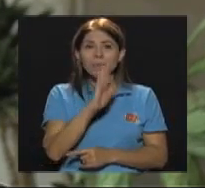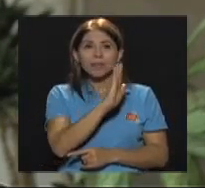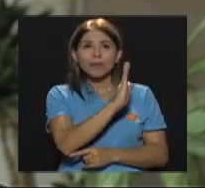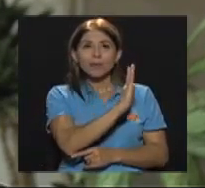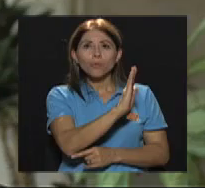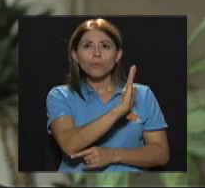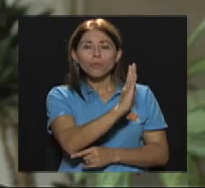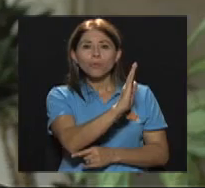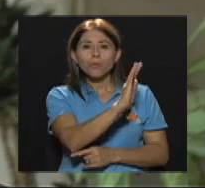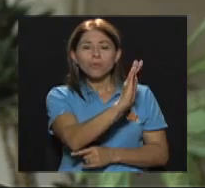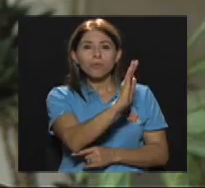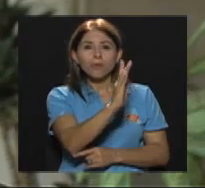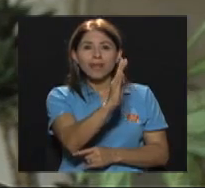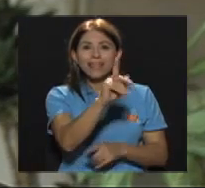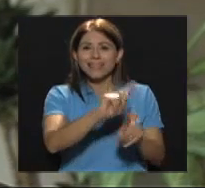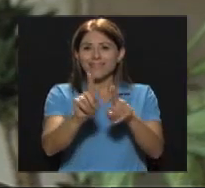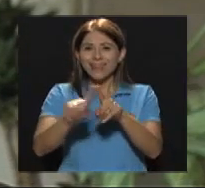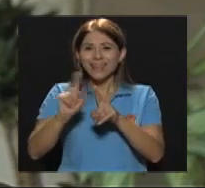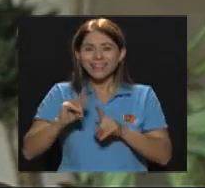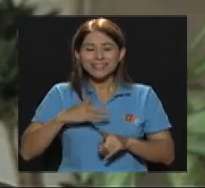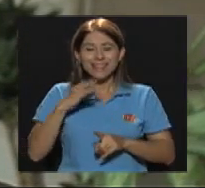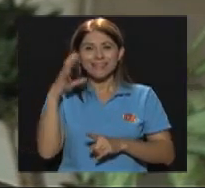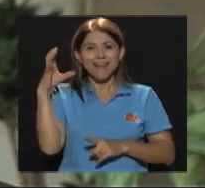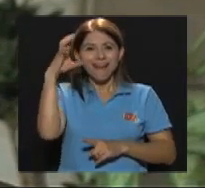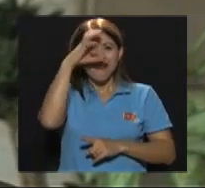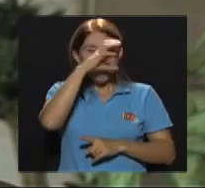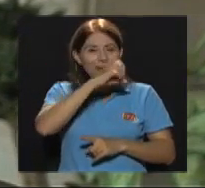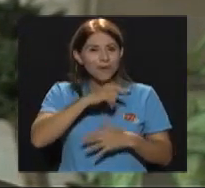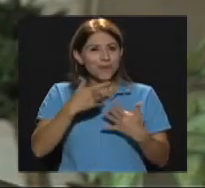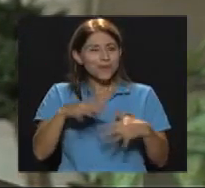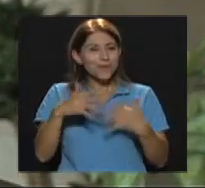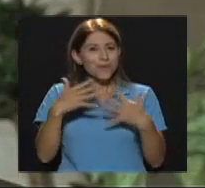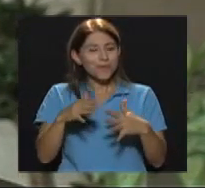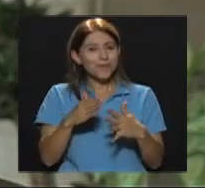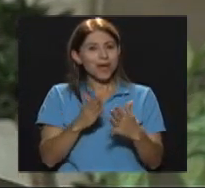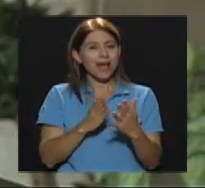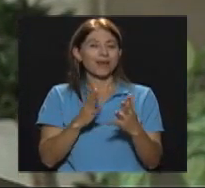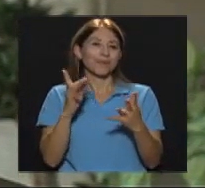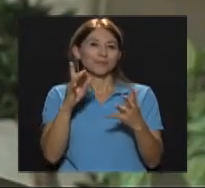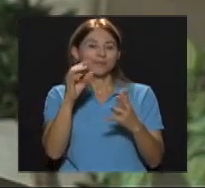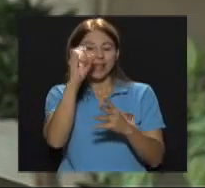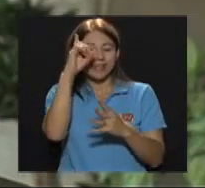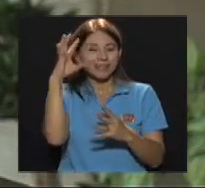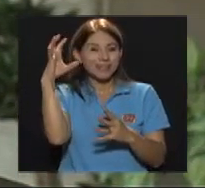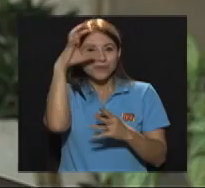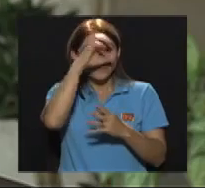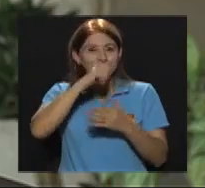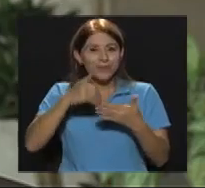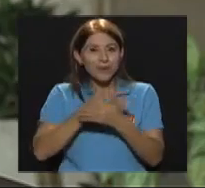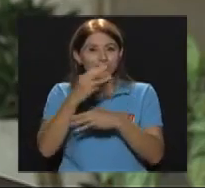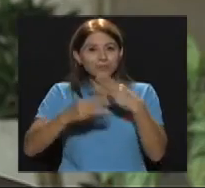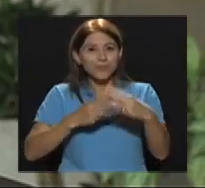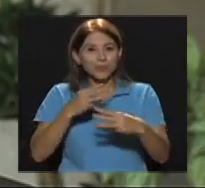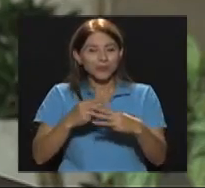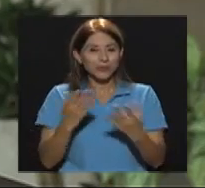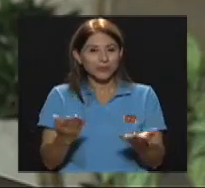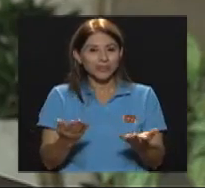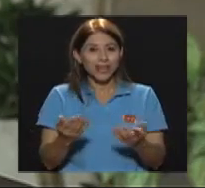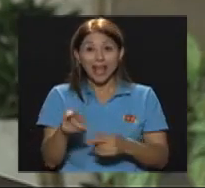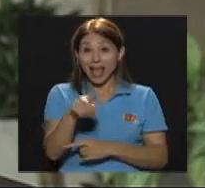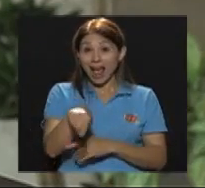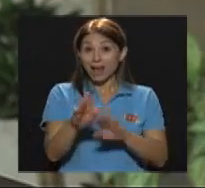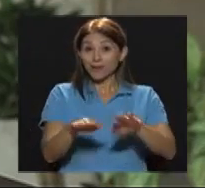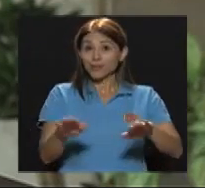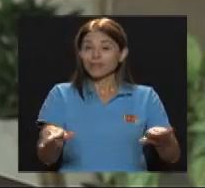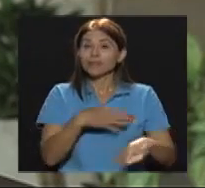Por las diferentes texturas Ir descubriendo Nuevos mundos A través de eso Uno de los que más Les gusta A los